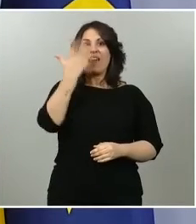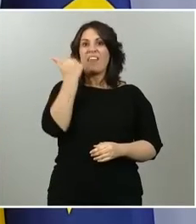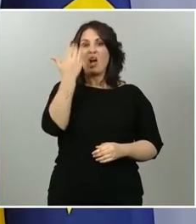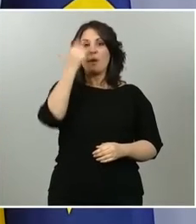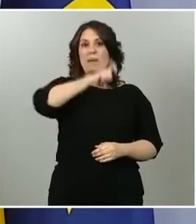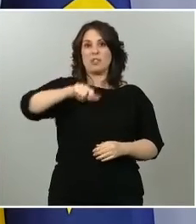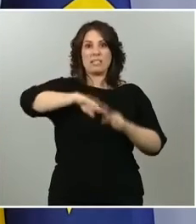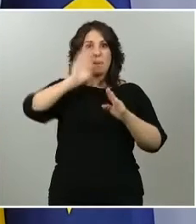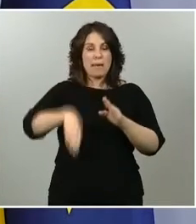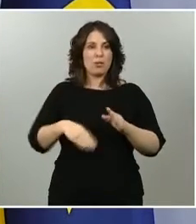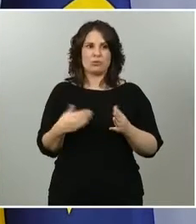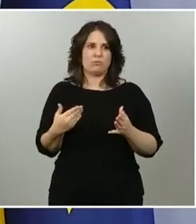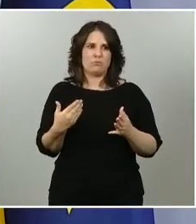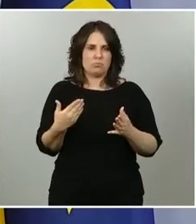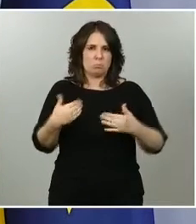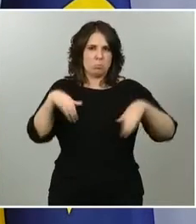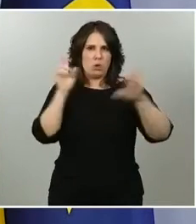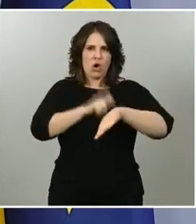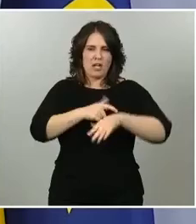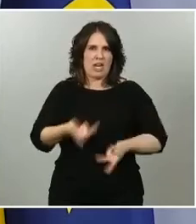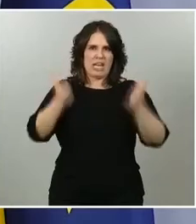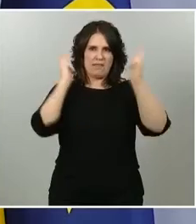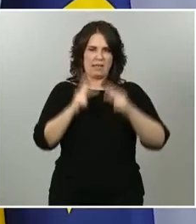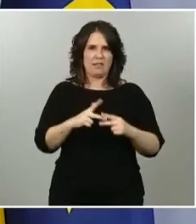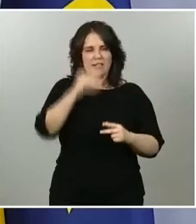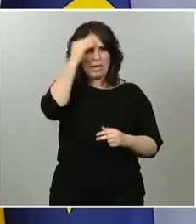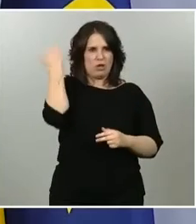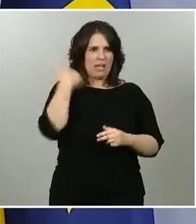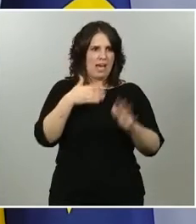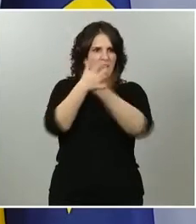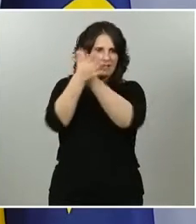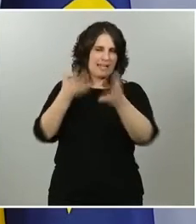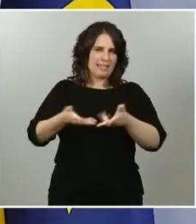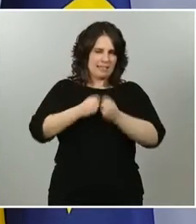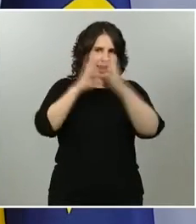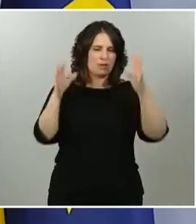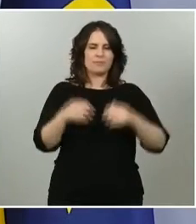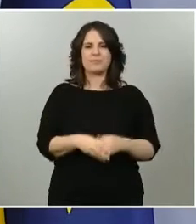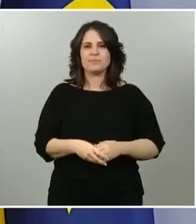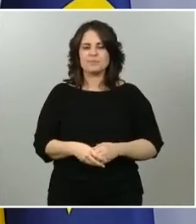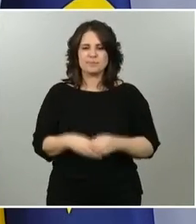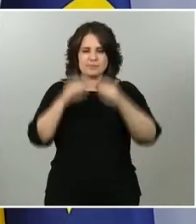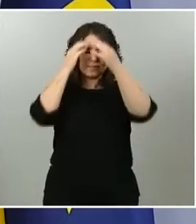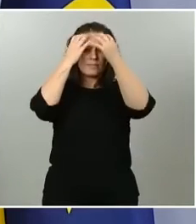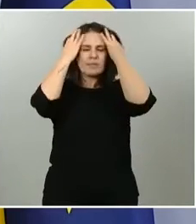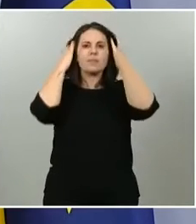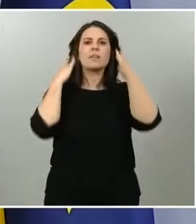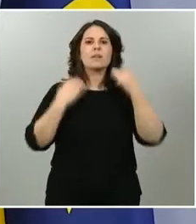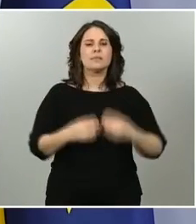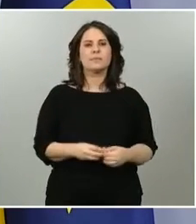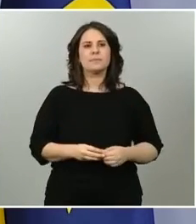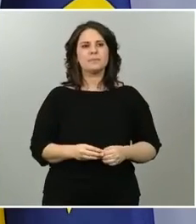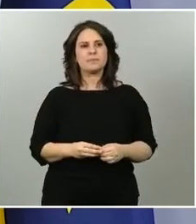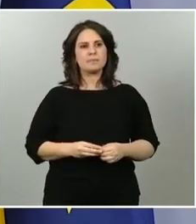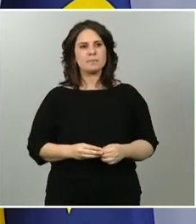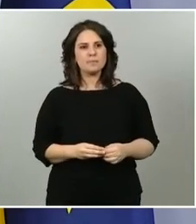de franjas. Quiero recordar que en su momento ya lo dejamos claro. Las vigencias de las distancias para lo que hace referencia a las franjas